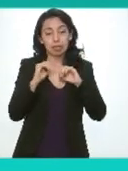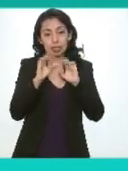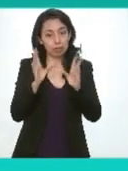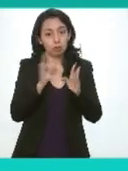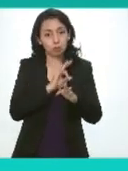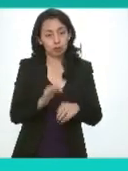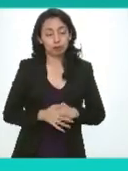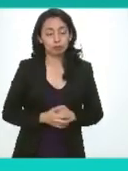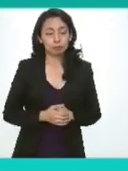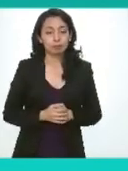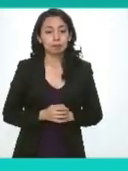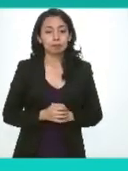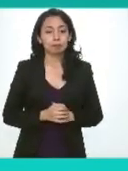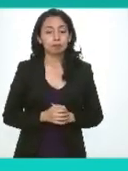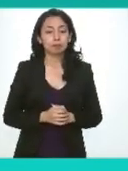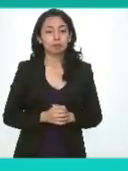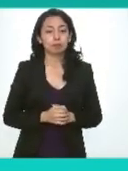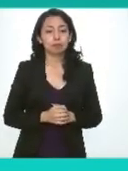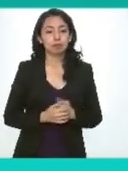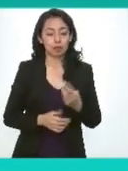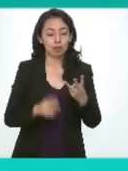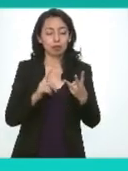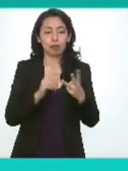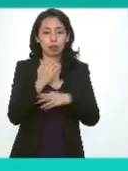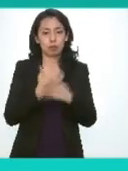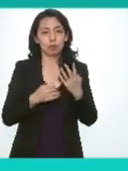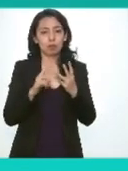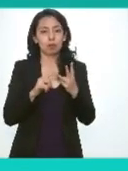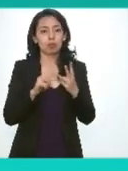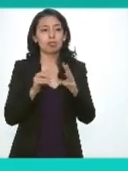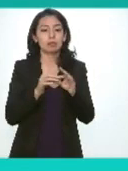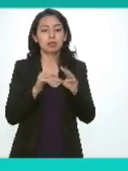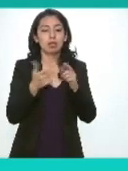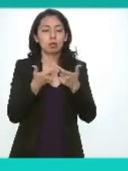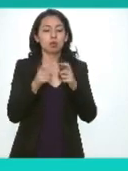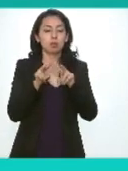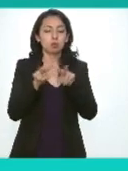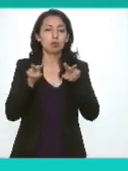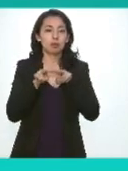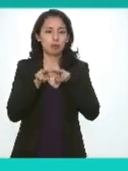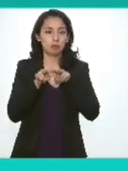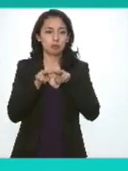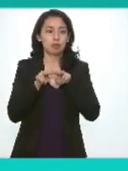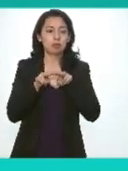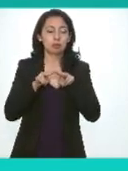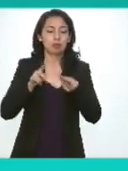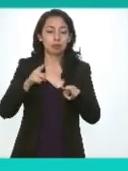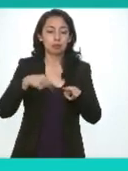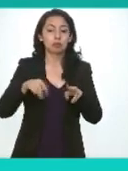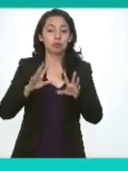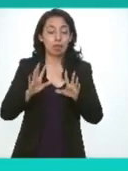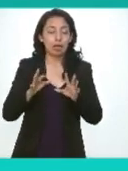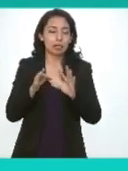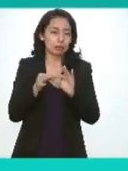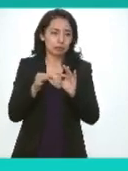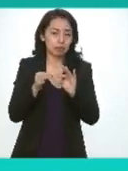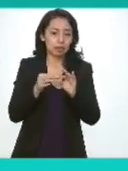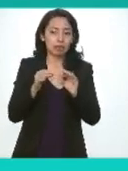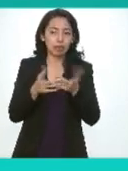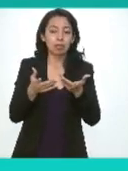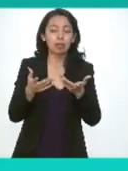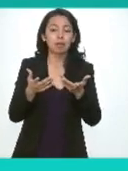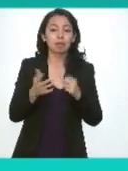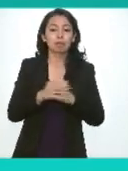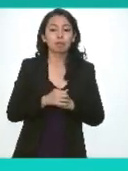receptor en el capítulo tercero se habla de los grupos vulnerables donde se habla ya específicamente de las